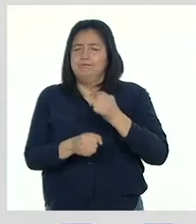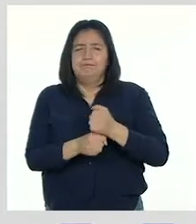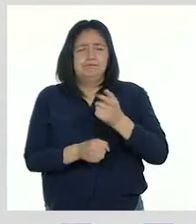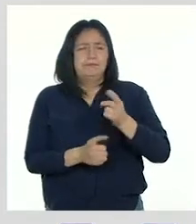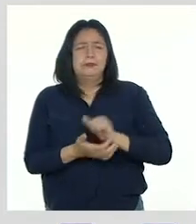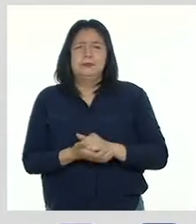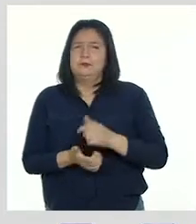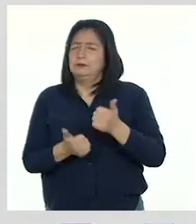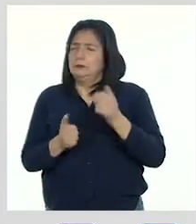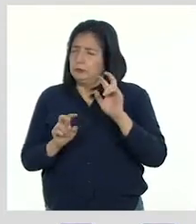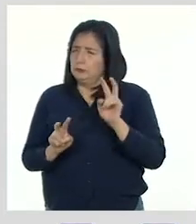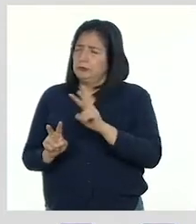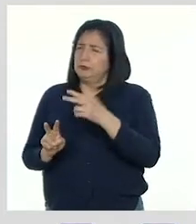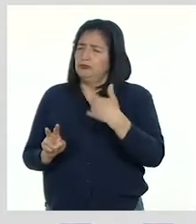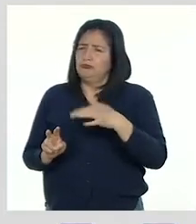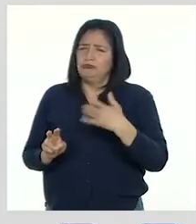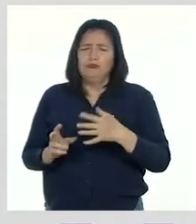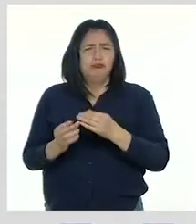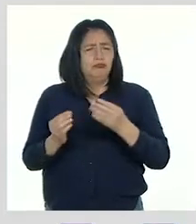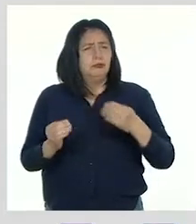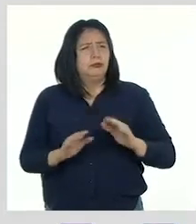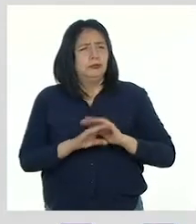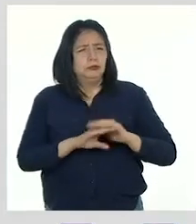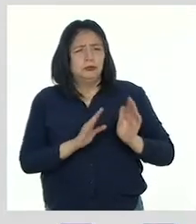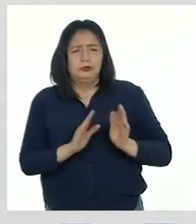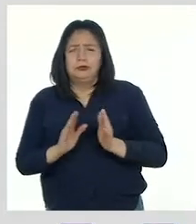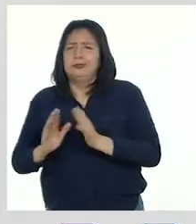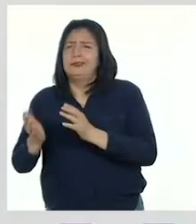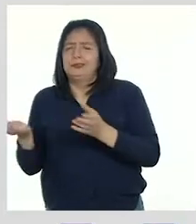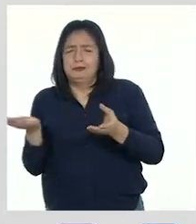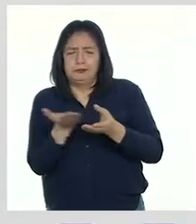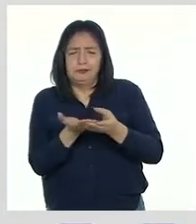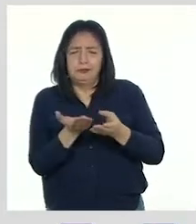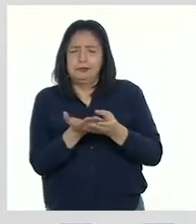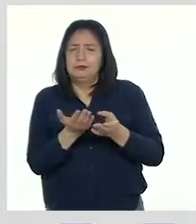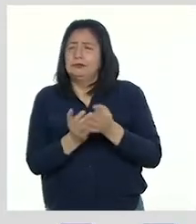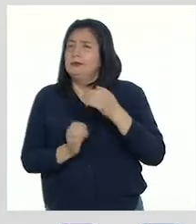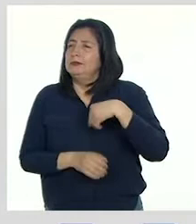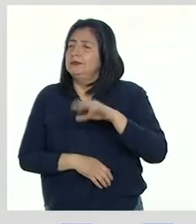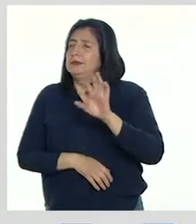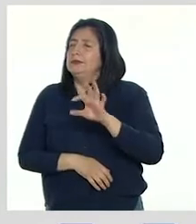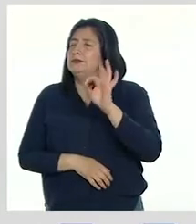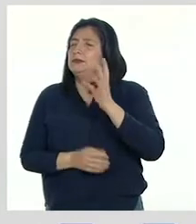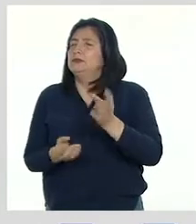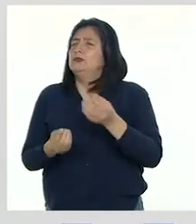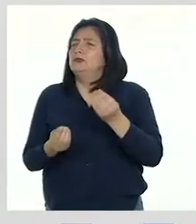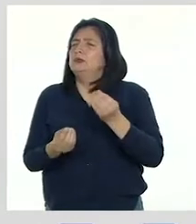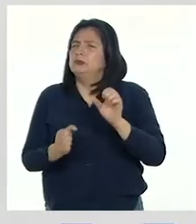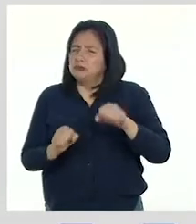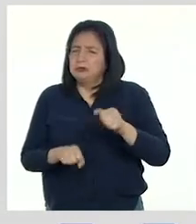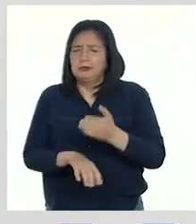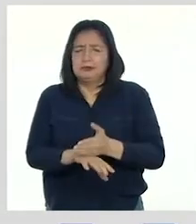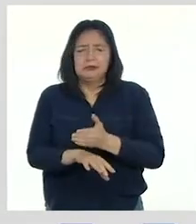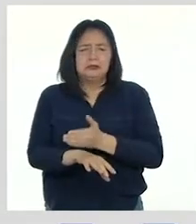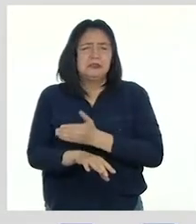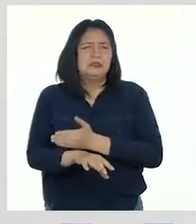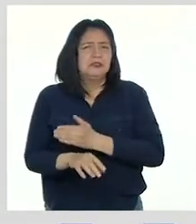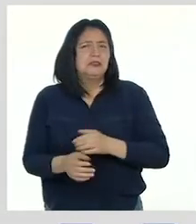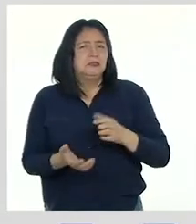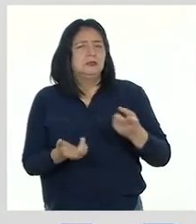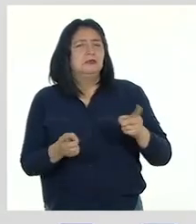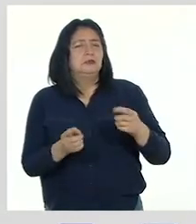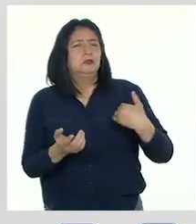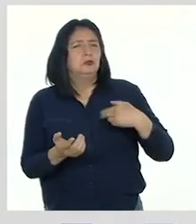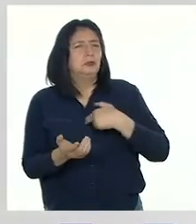Como hemos visto, hay muchas formas de organizar los portafolios e identificar cómo vamos avanzando en nuestros